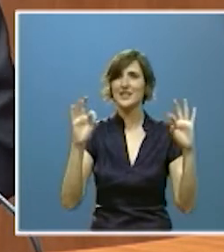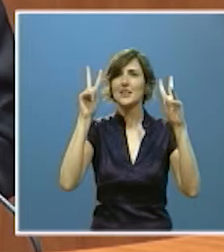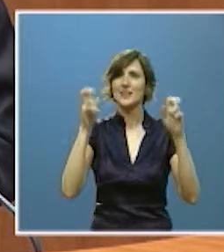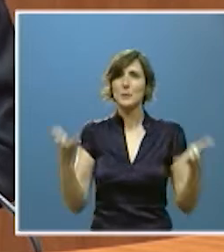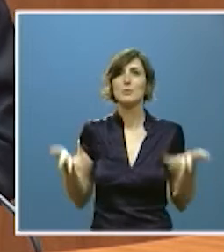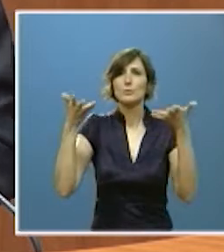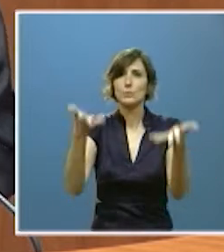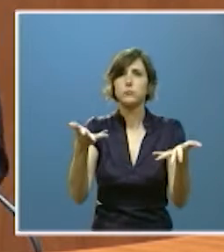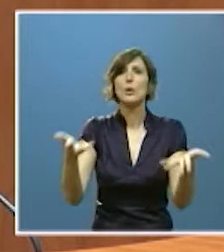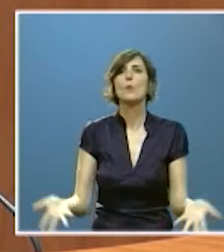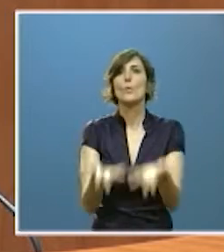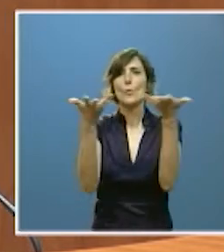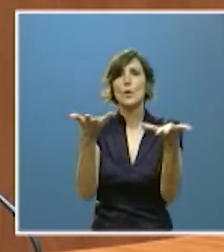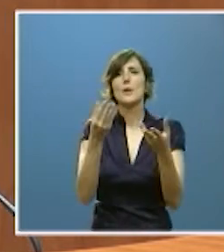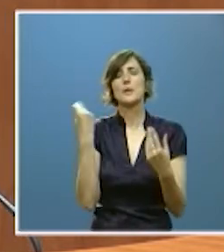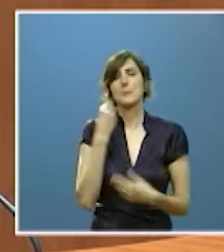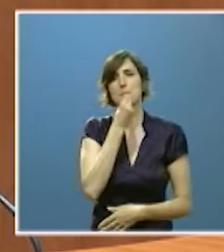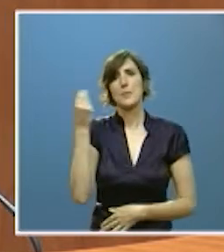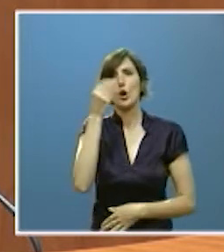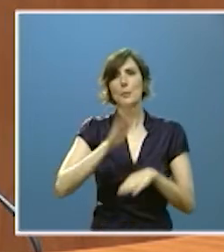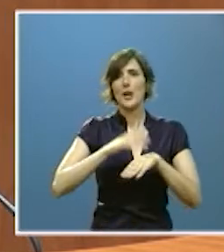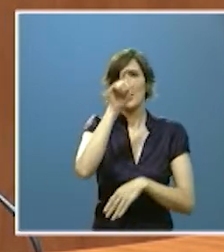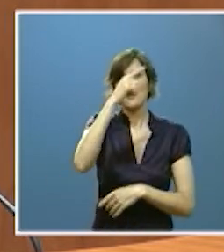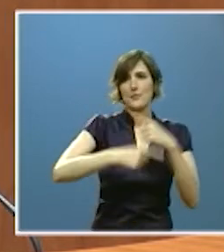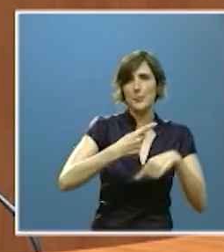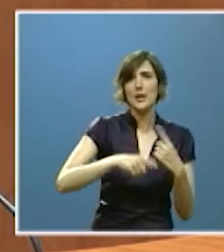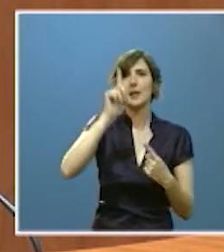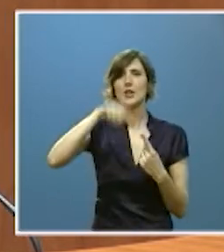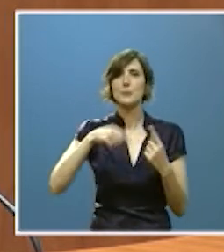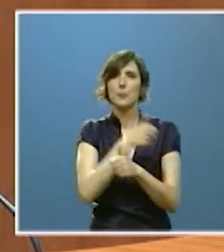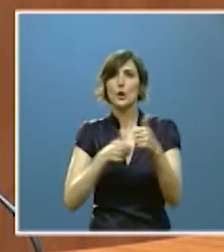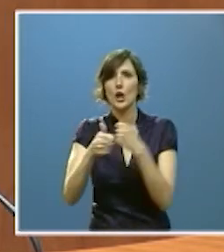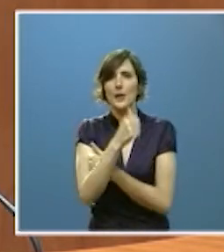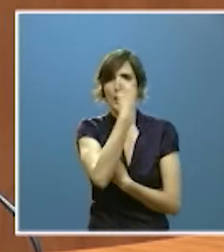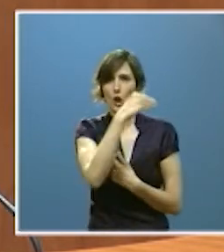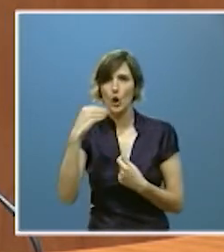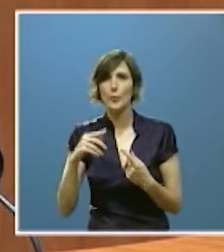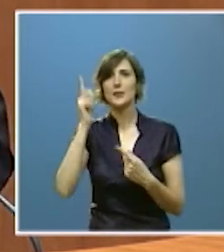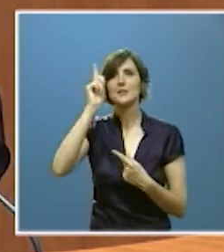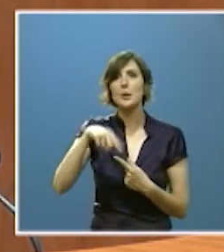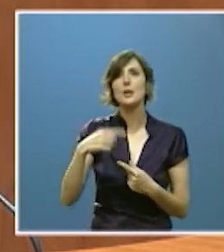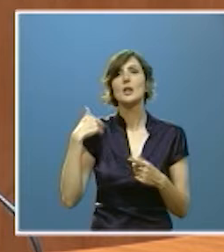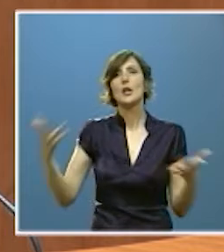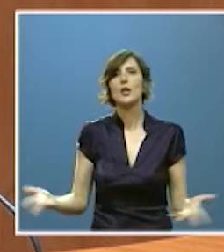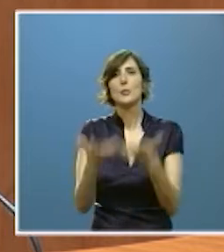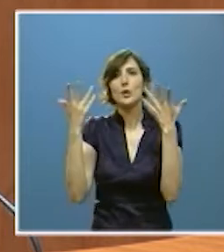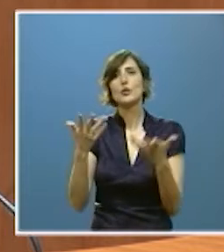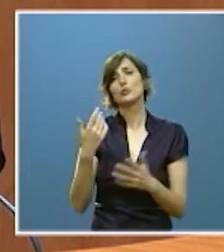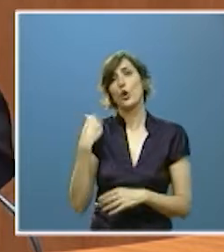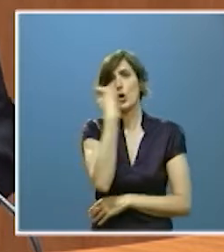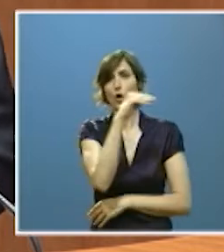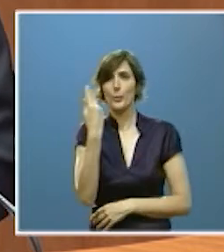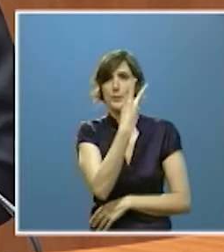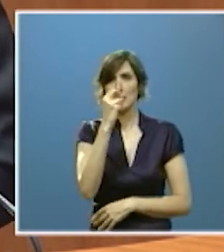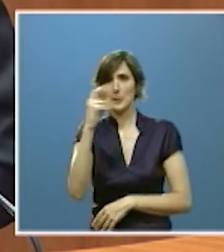ha otorgado a los jóvenes prioridad en nuestras políticas conforme prevé también la estrategia de Impulso Joven 2020 ha